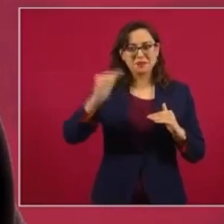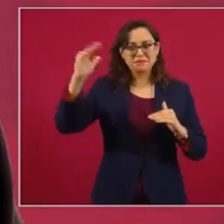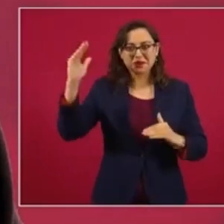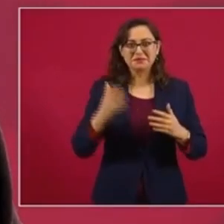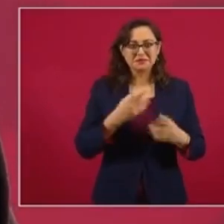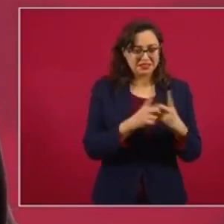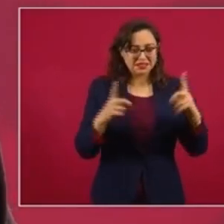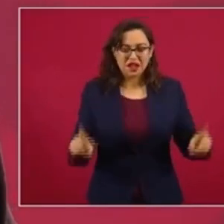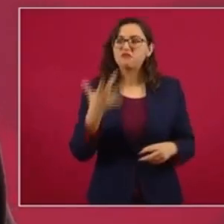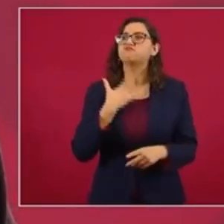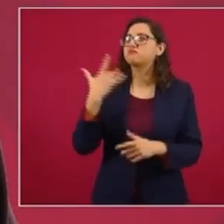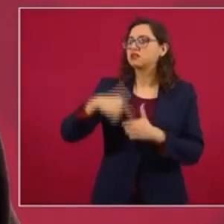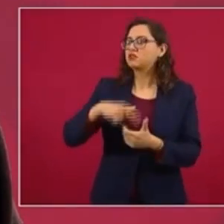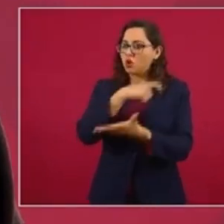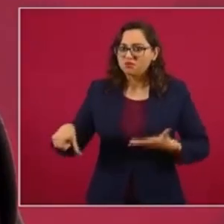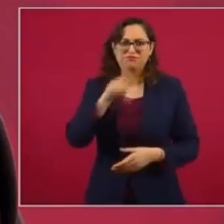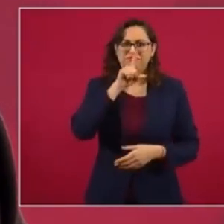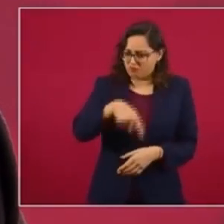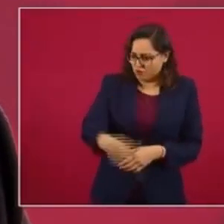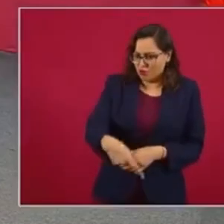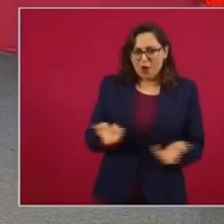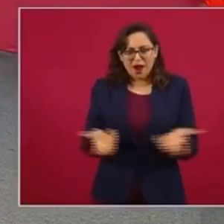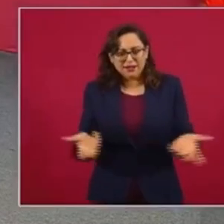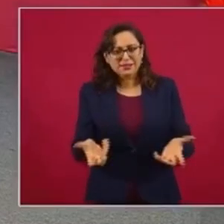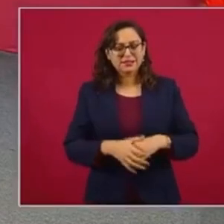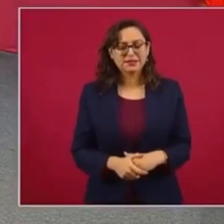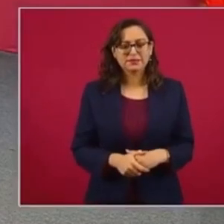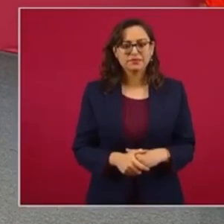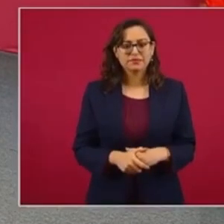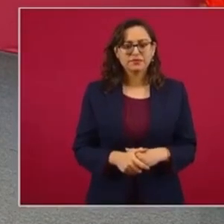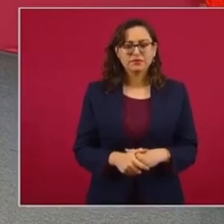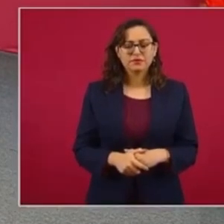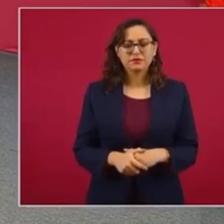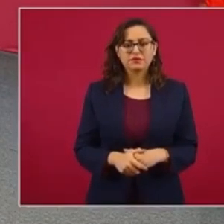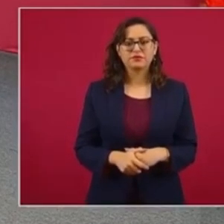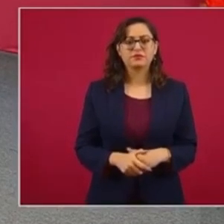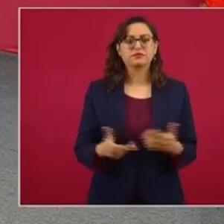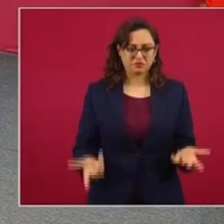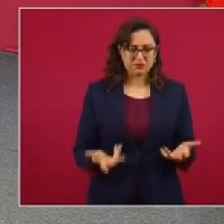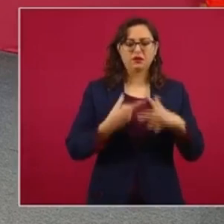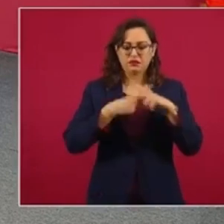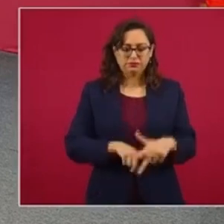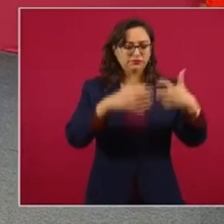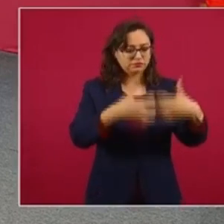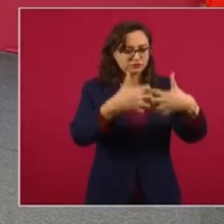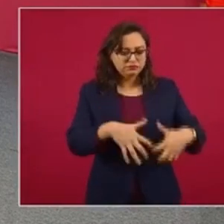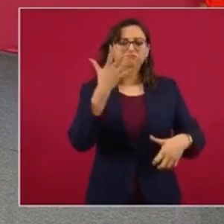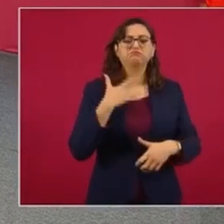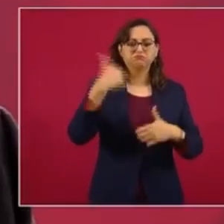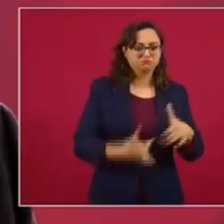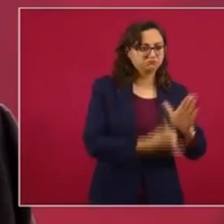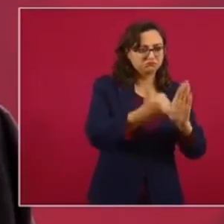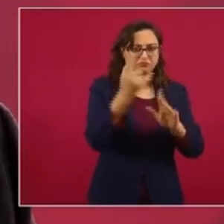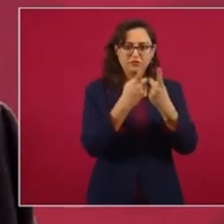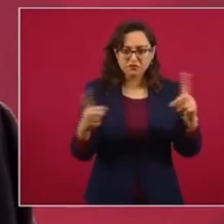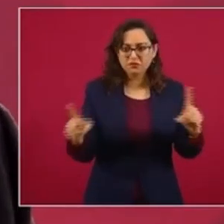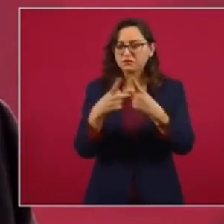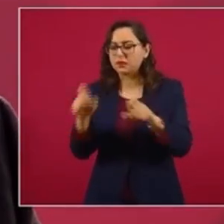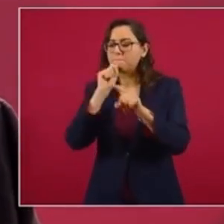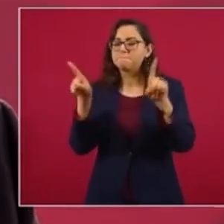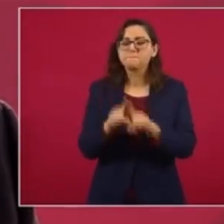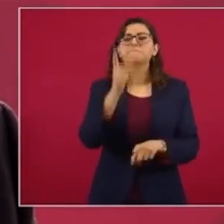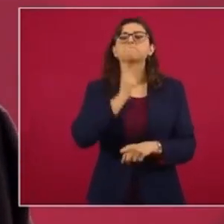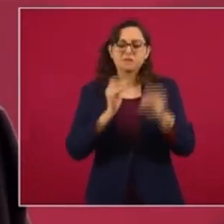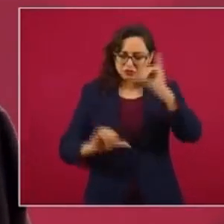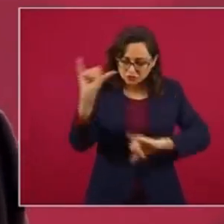No comprábamos las gasolinas. Se desarrolló la refinación. Se desarrolló la industria petroquímica, que